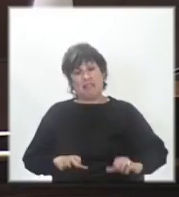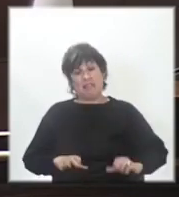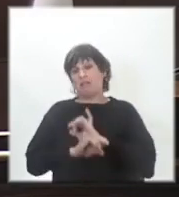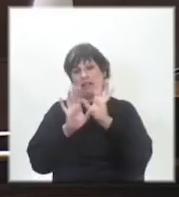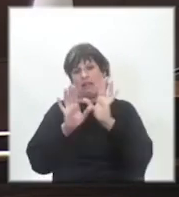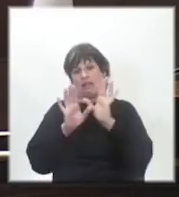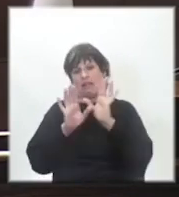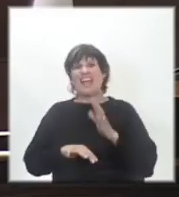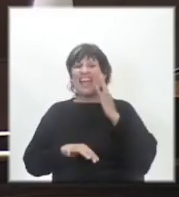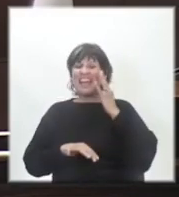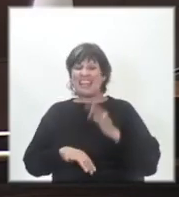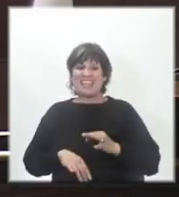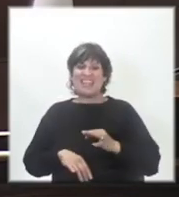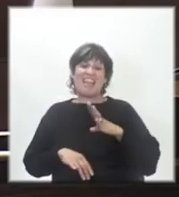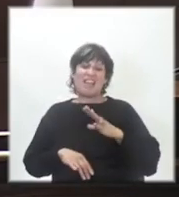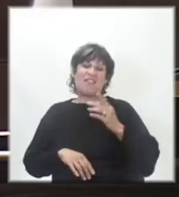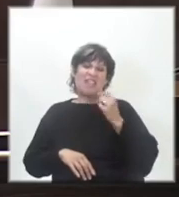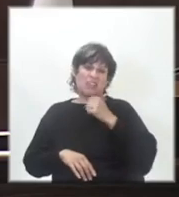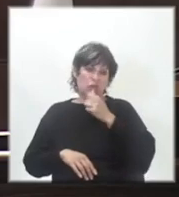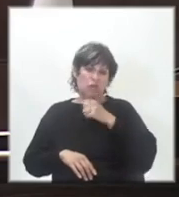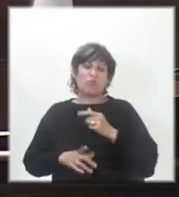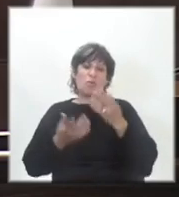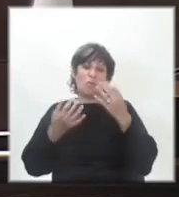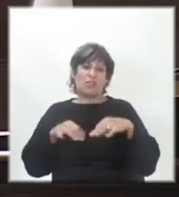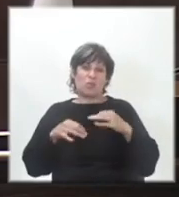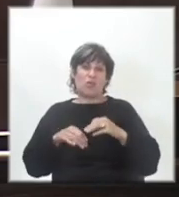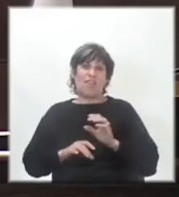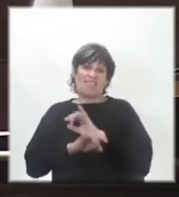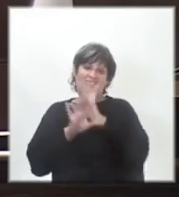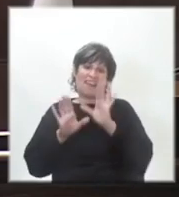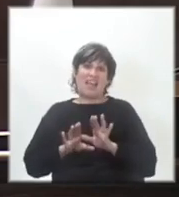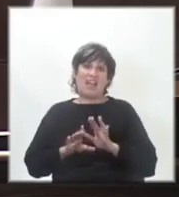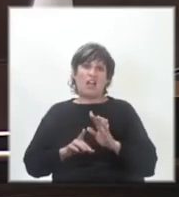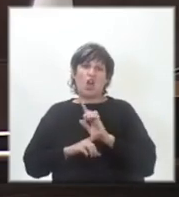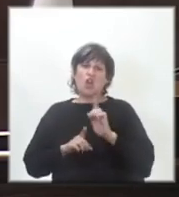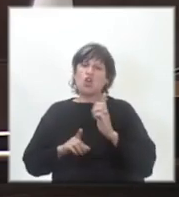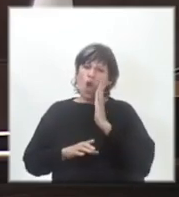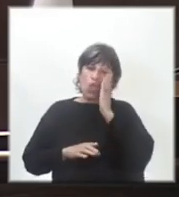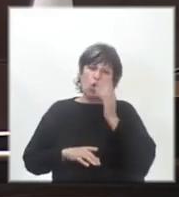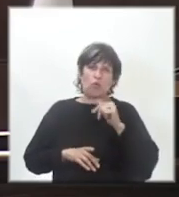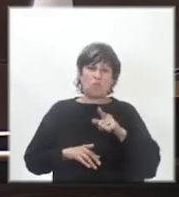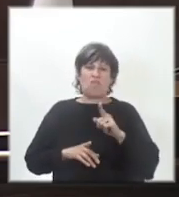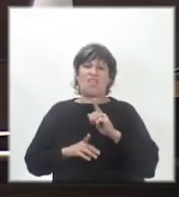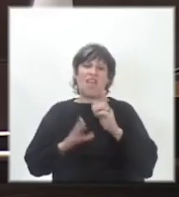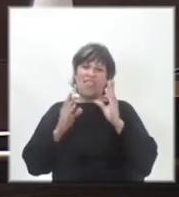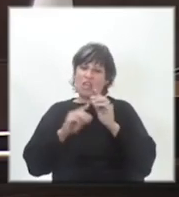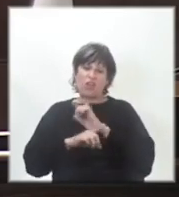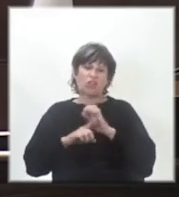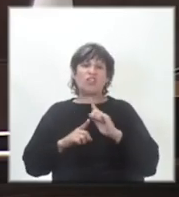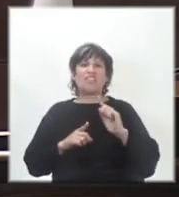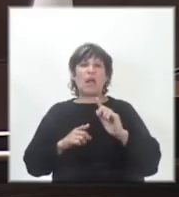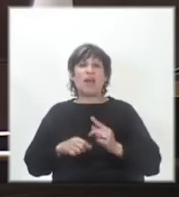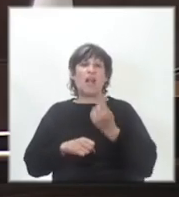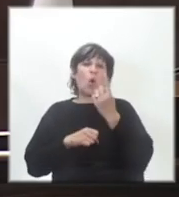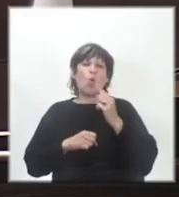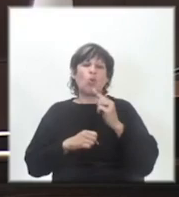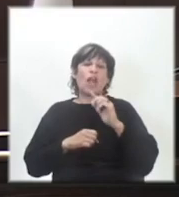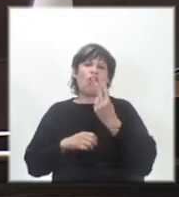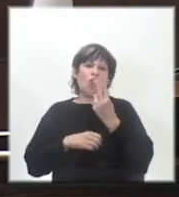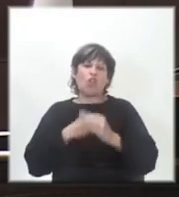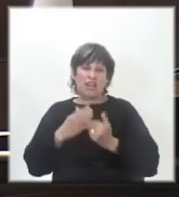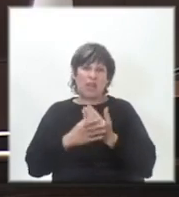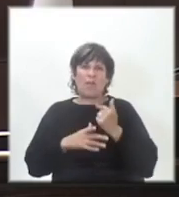Creía que había soluciones para la seguridad, claramente. No dormía de noche y estaba hasta la una de la mañana, a las dos de la mañana, llamando a todo el mundo.